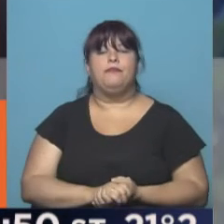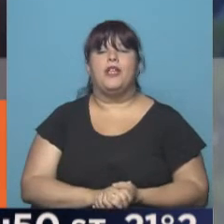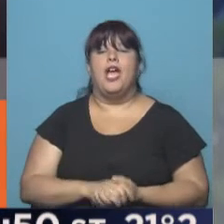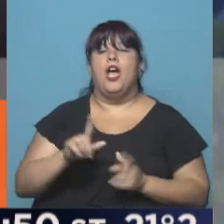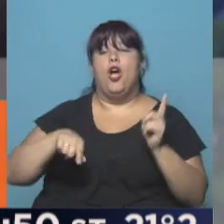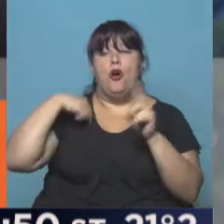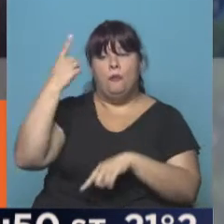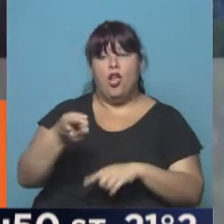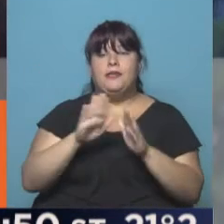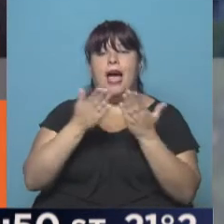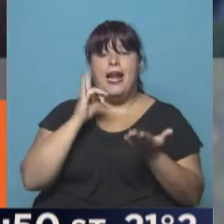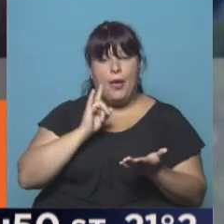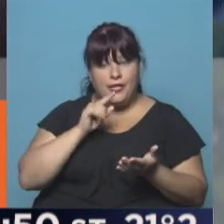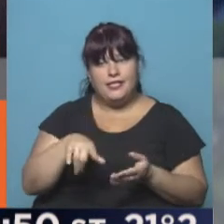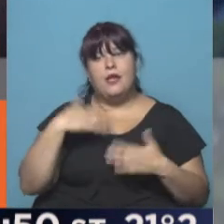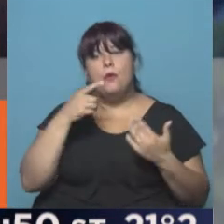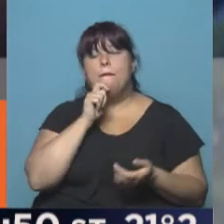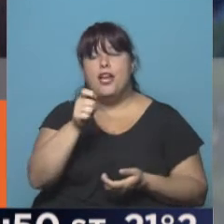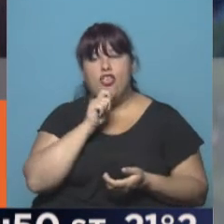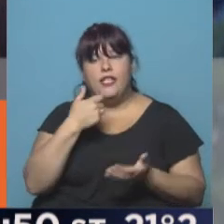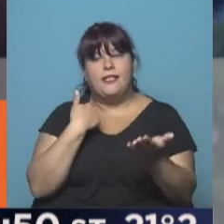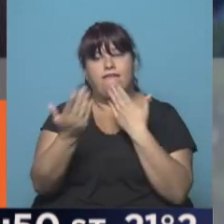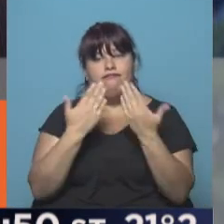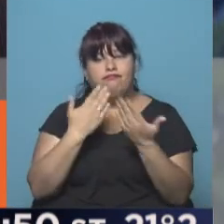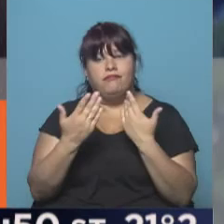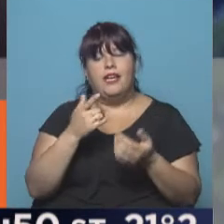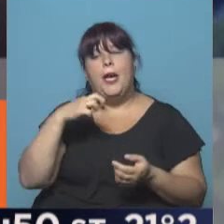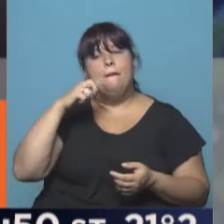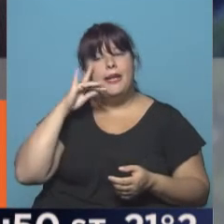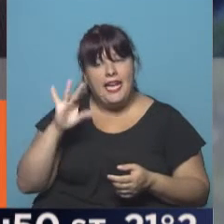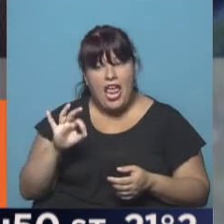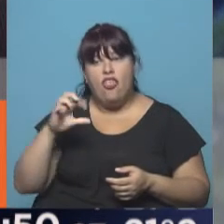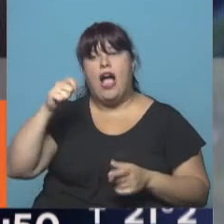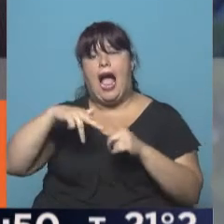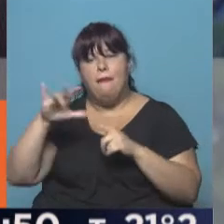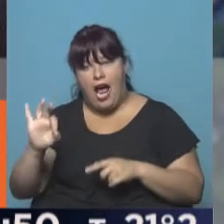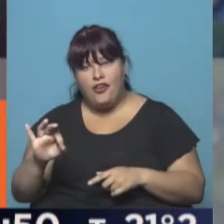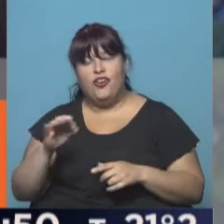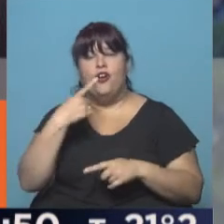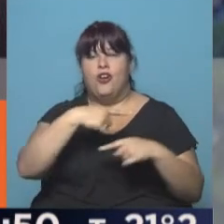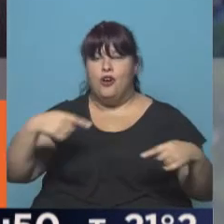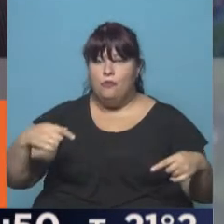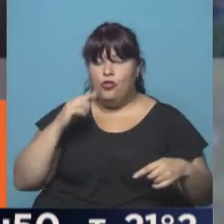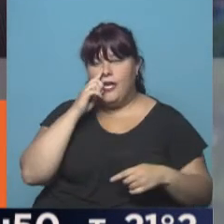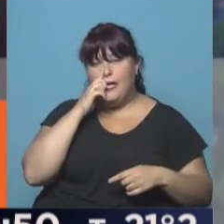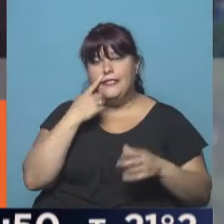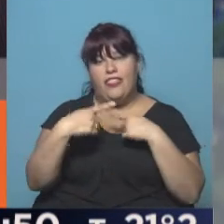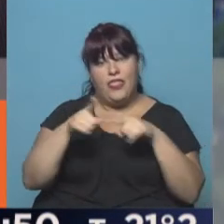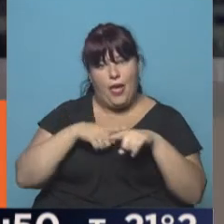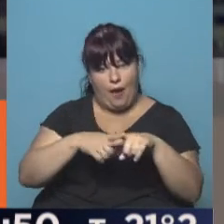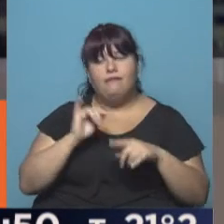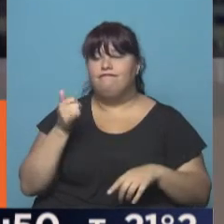el próximo número del Parlamentario, un jugoso reportaje mano a mano con Federico Pinedo, con Graciela Camaño, con muchas discusiones.